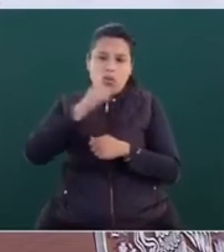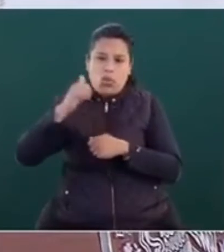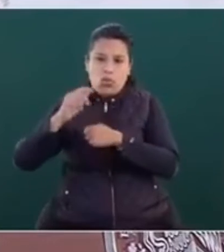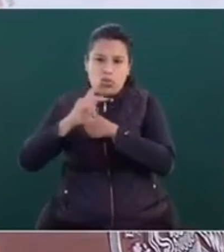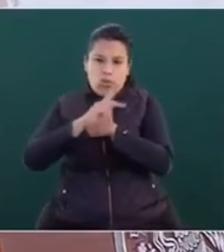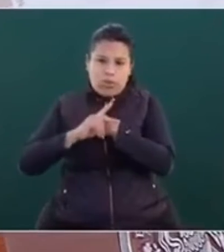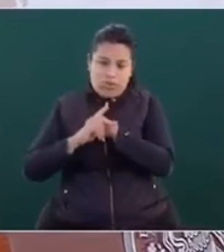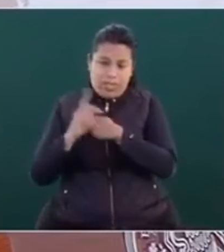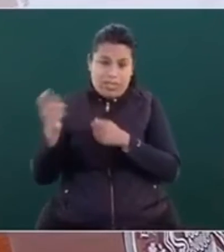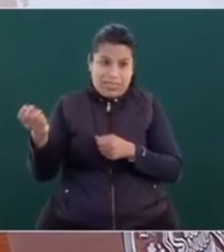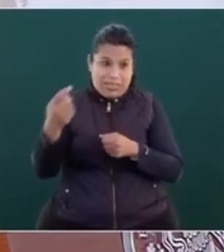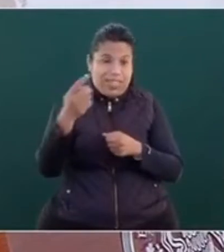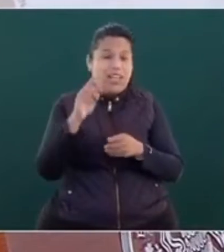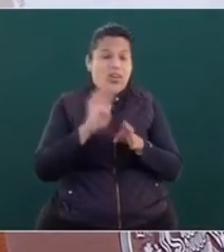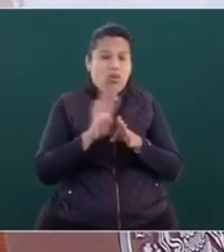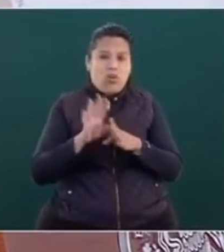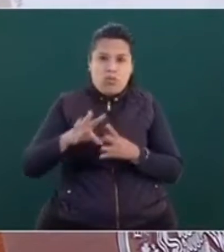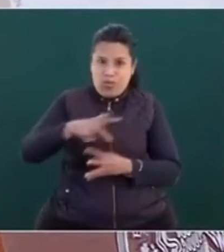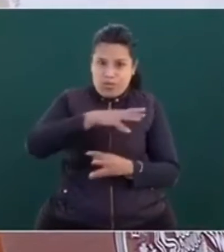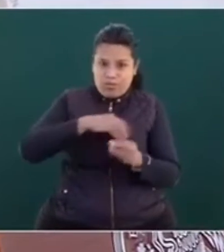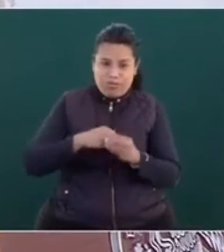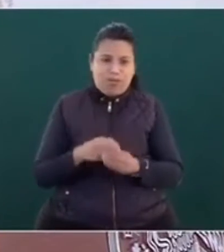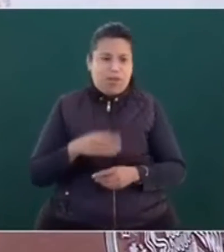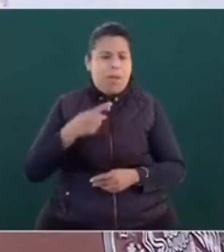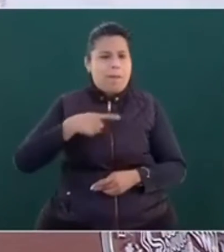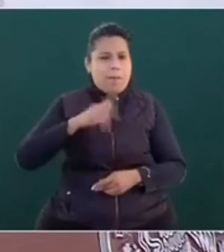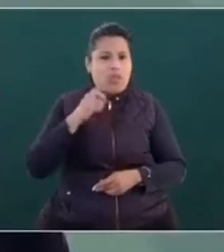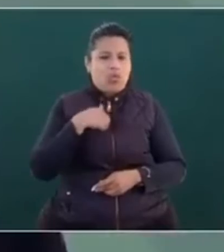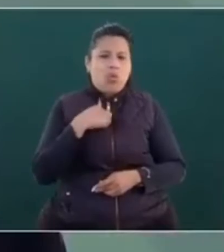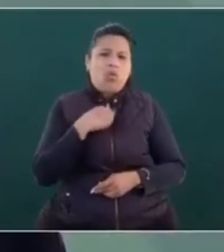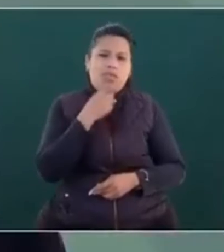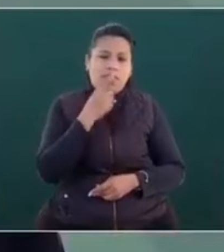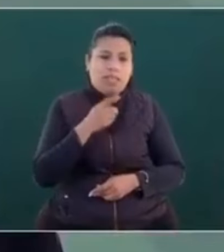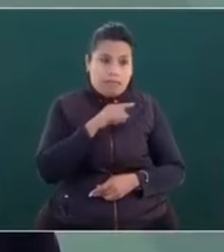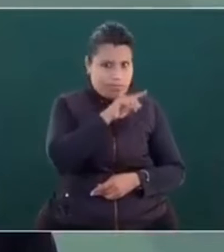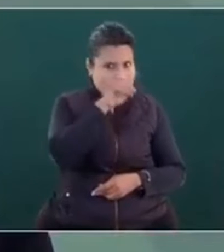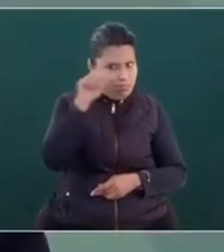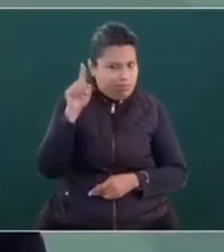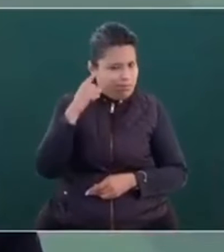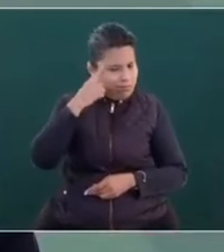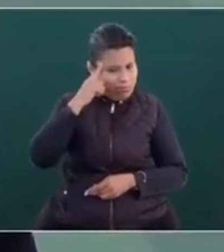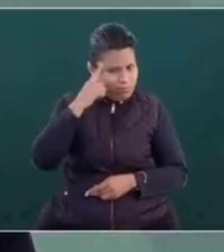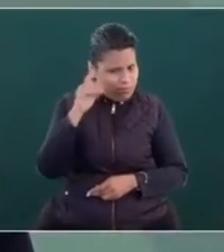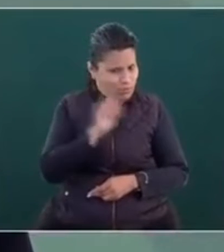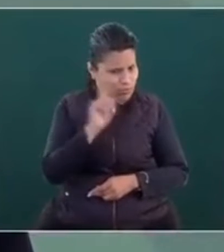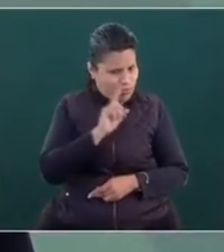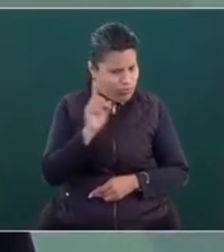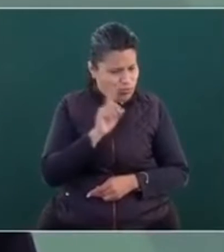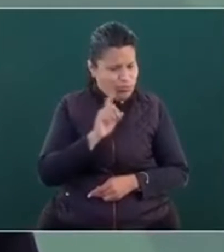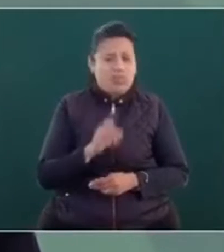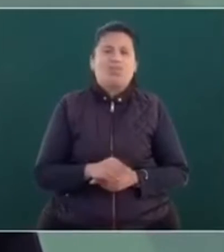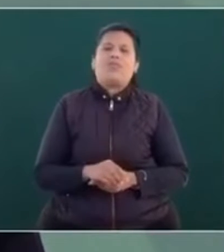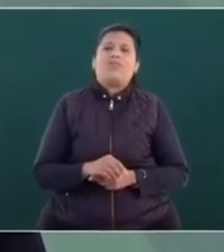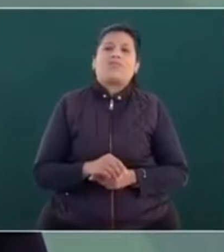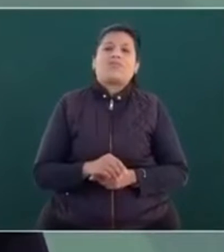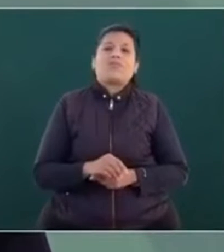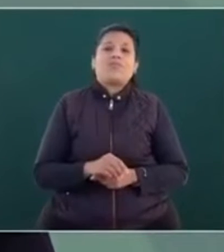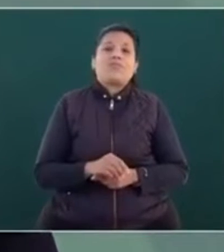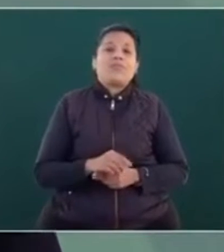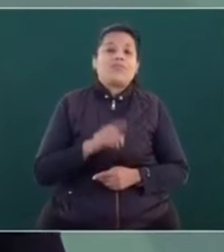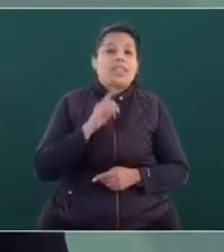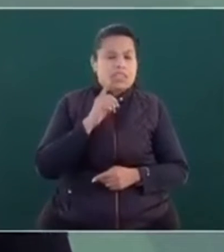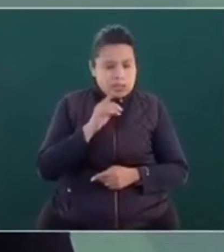nada más que no se enojen mis adversarios, los conservadores, hay